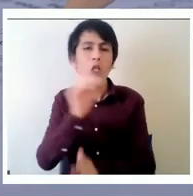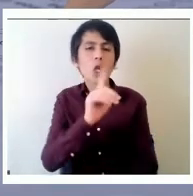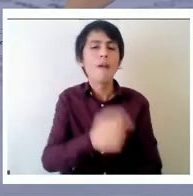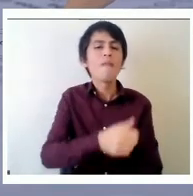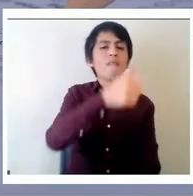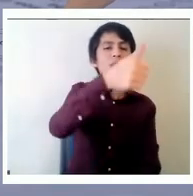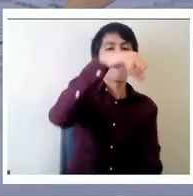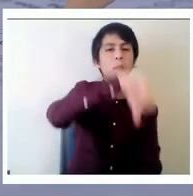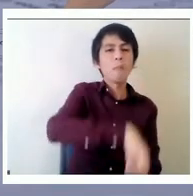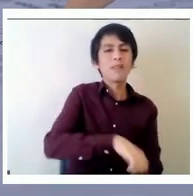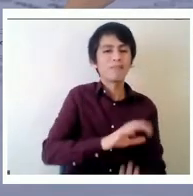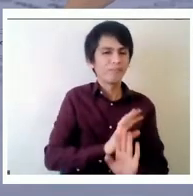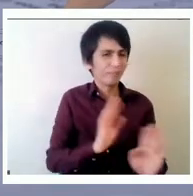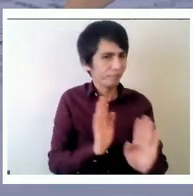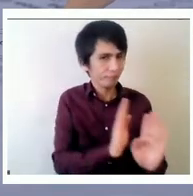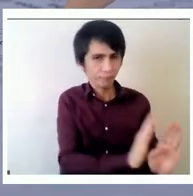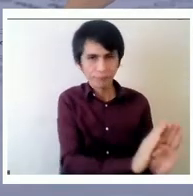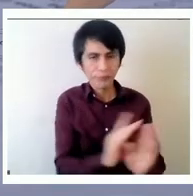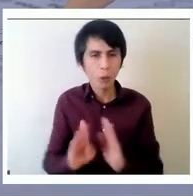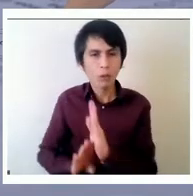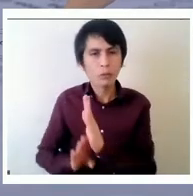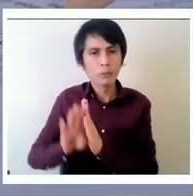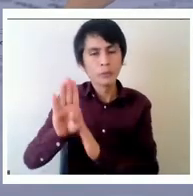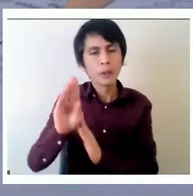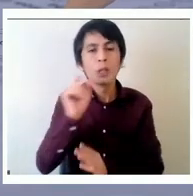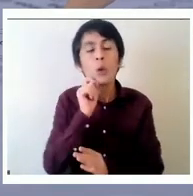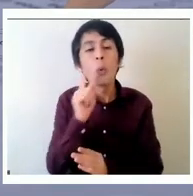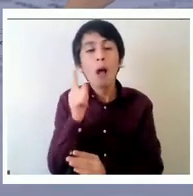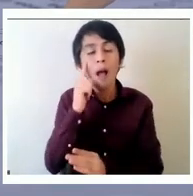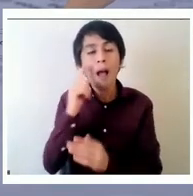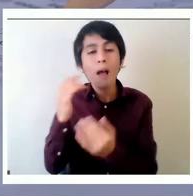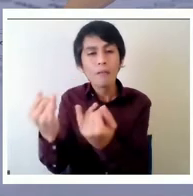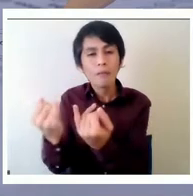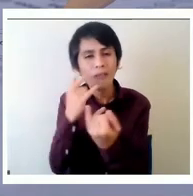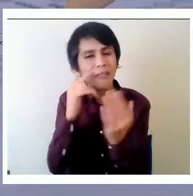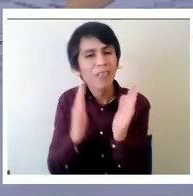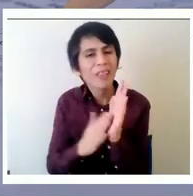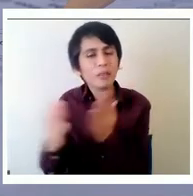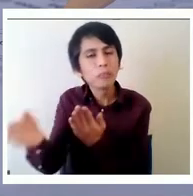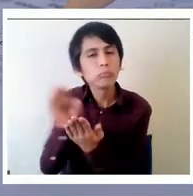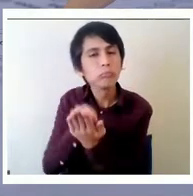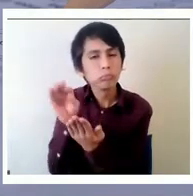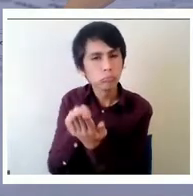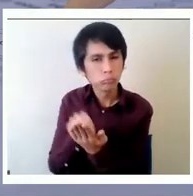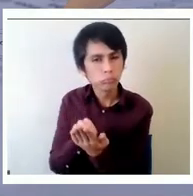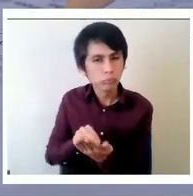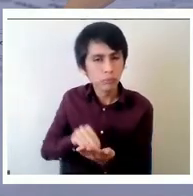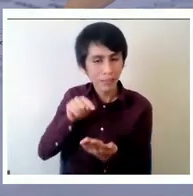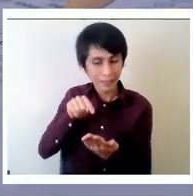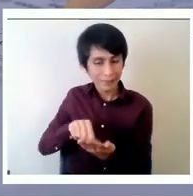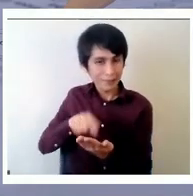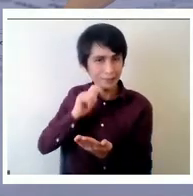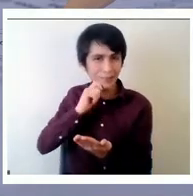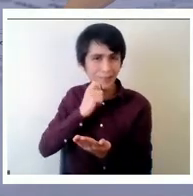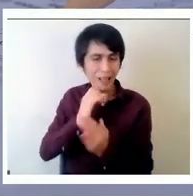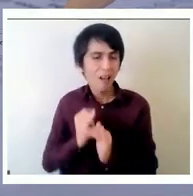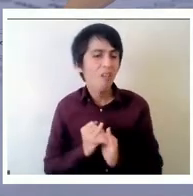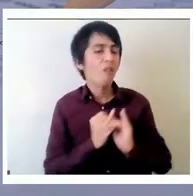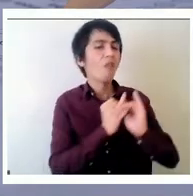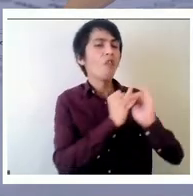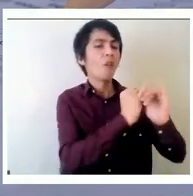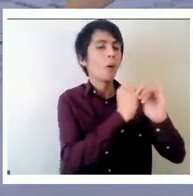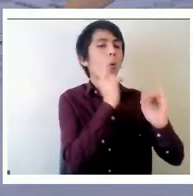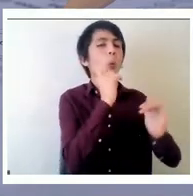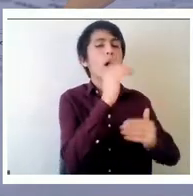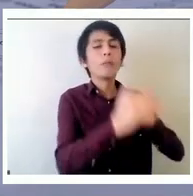recopilado tienen que ver para poder informar el progreso y el desarrollo más allá de categorizar y